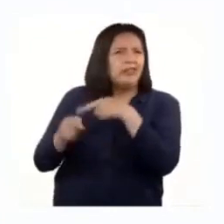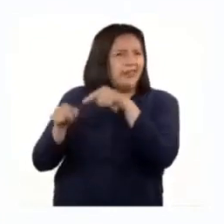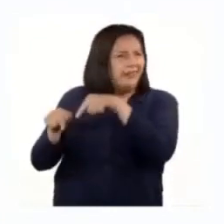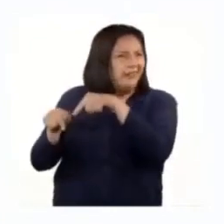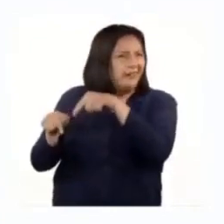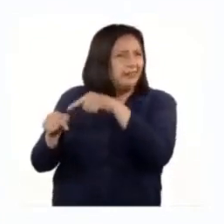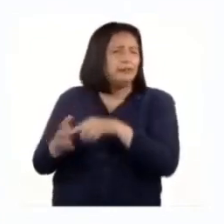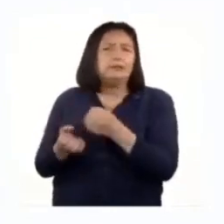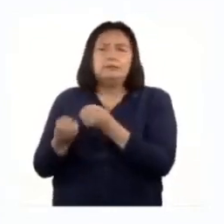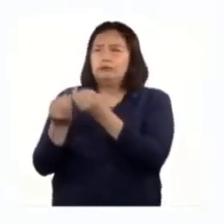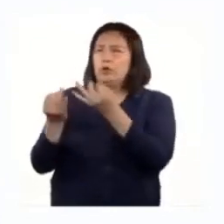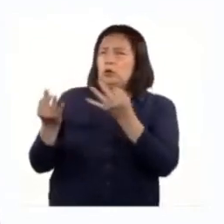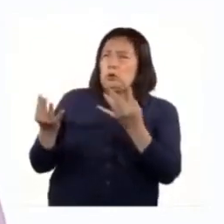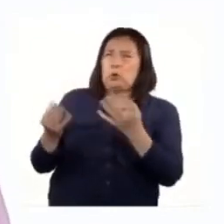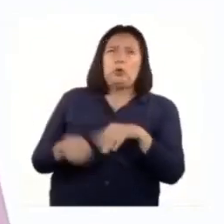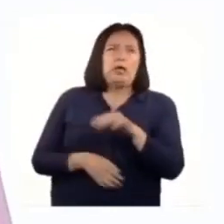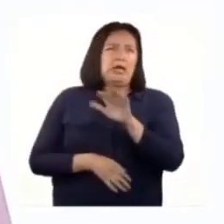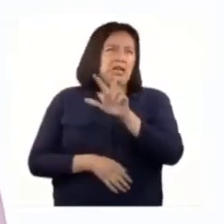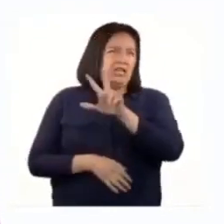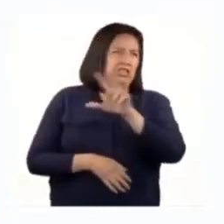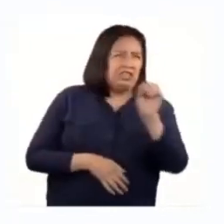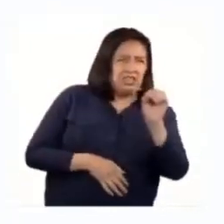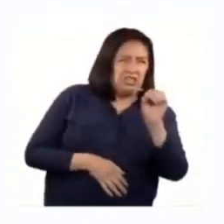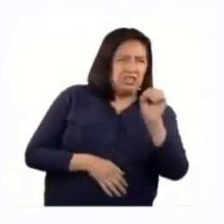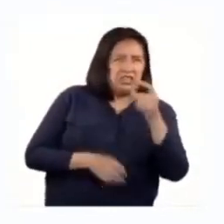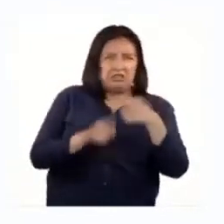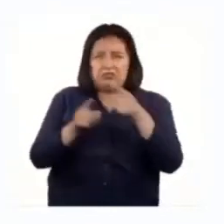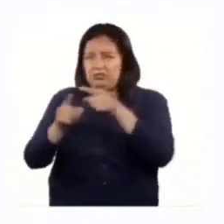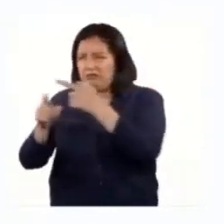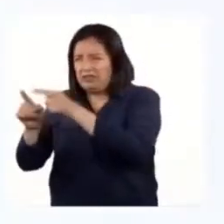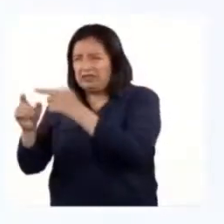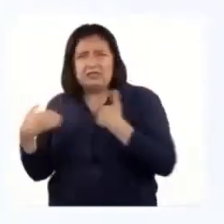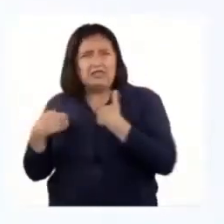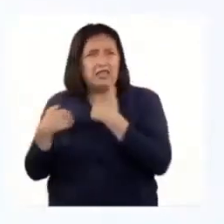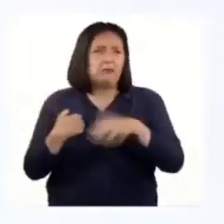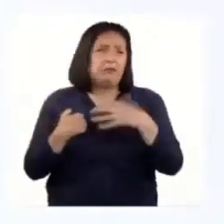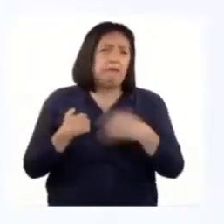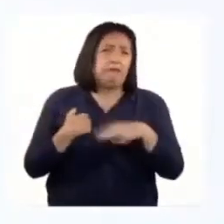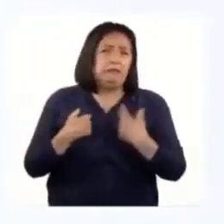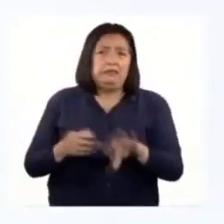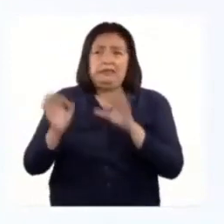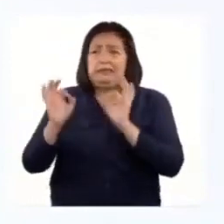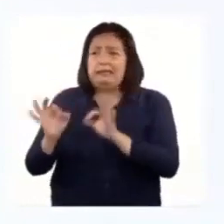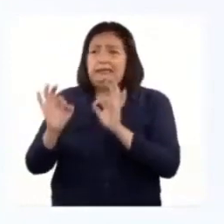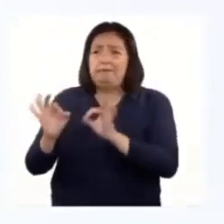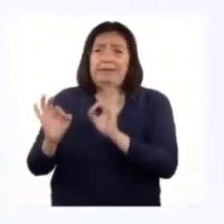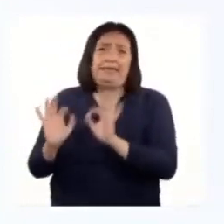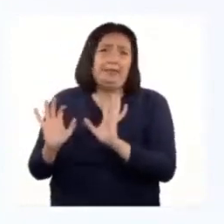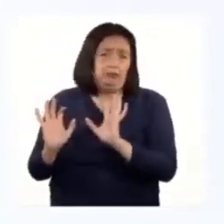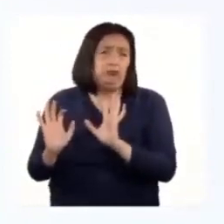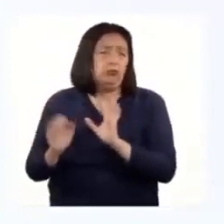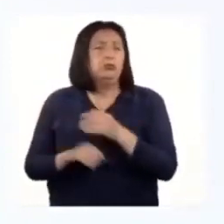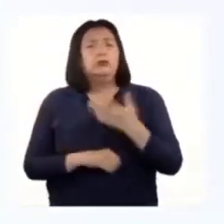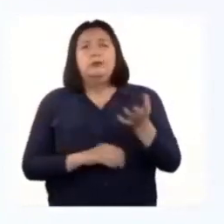calcula que al menos unas 300 especies de animales se encuentran amenazadas. Por ejemplo,